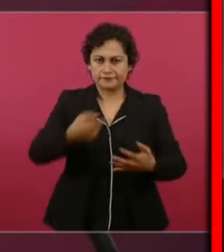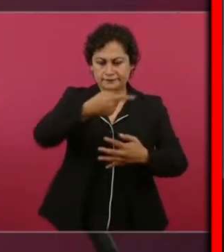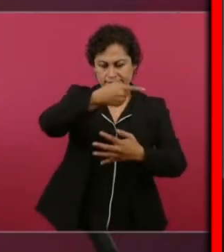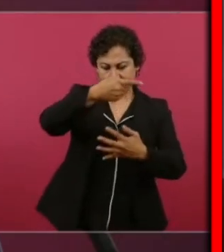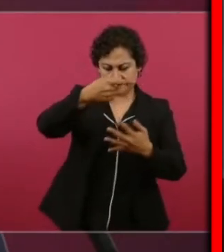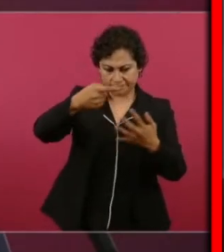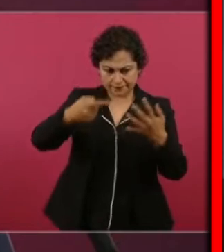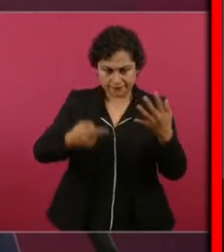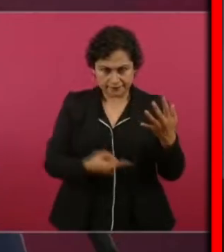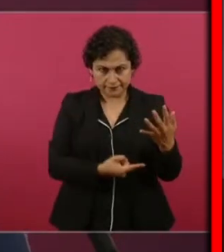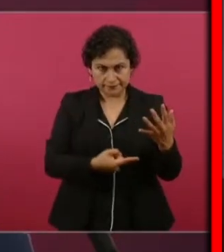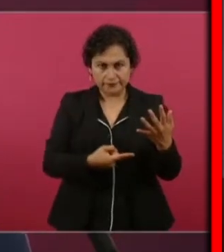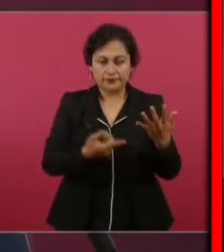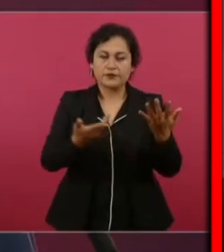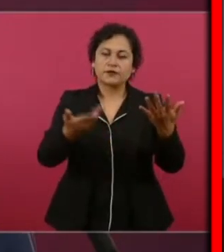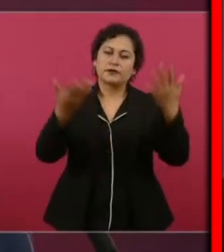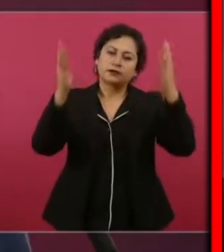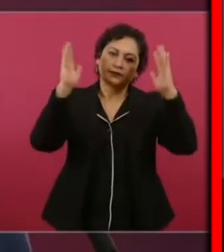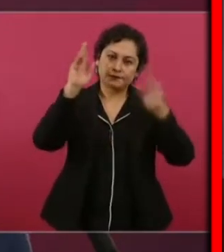bueno, lo del Issste